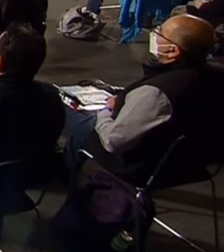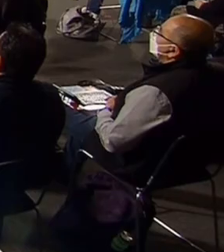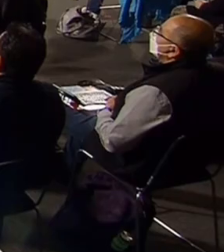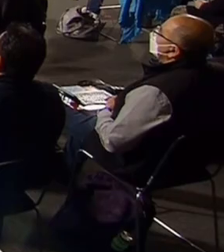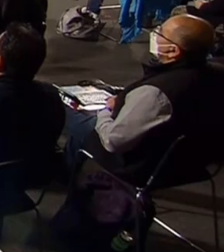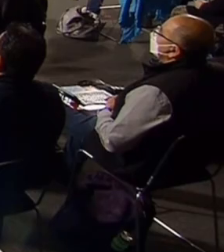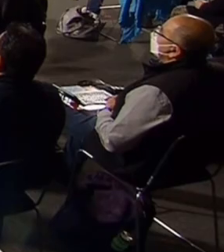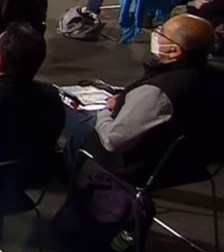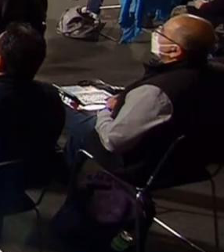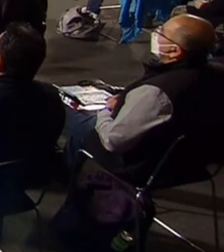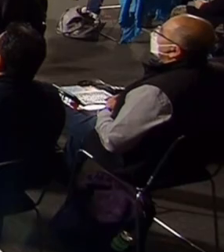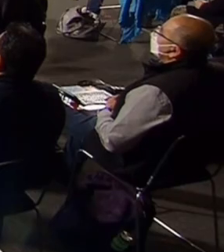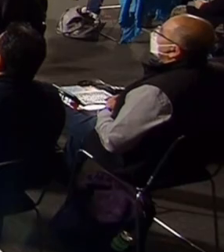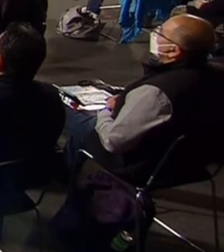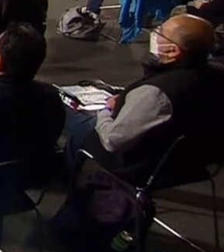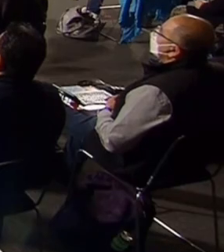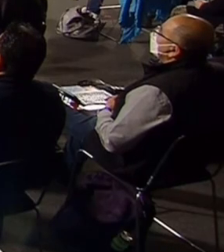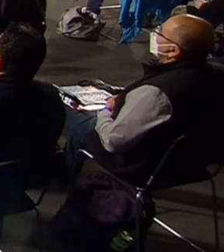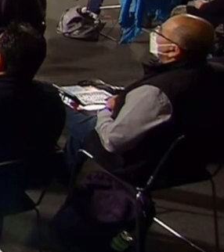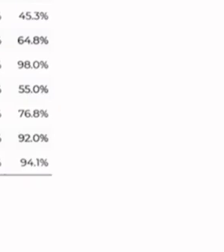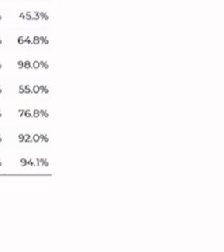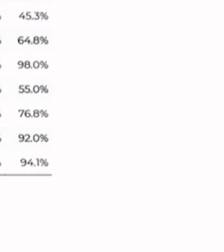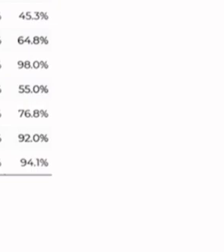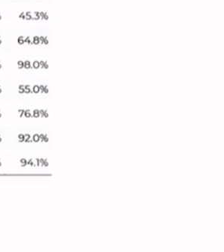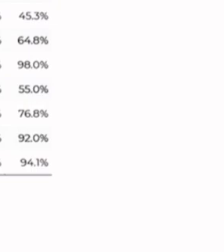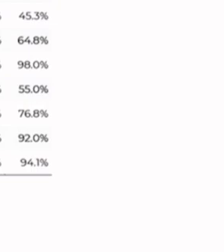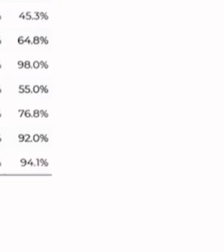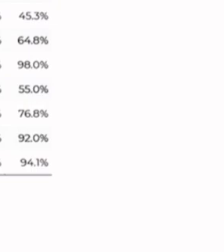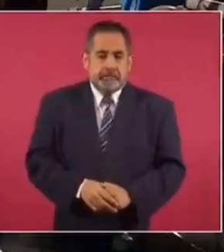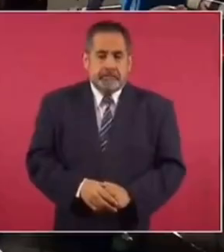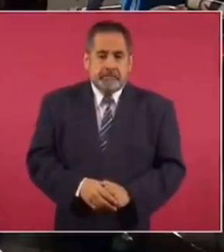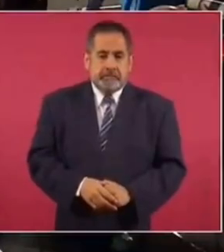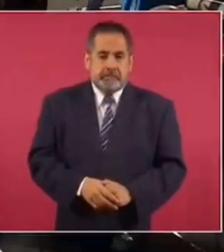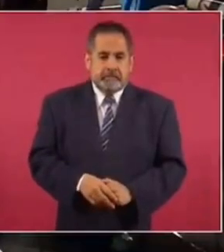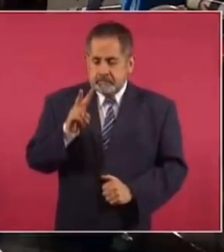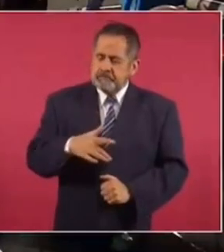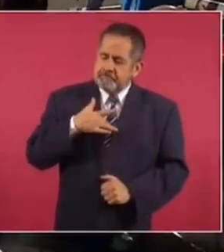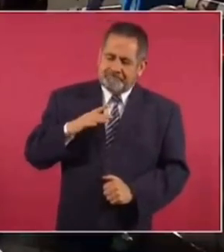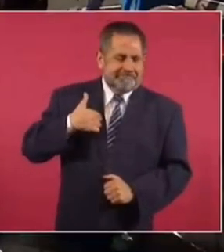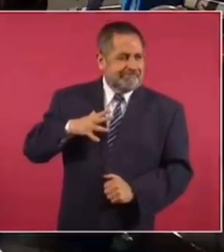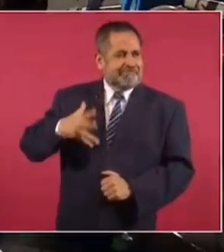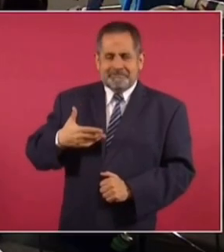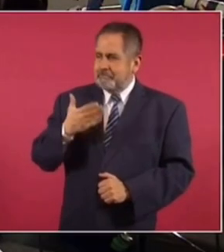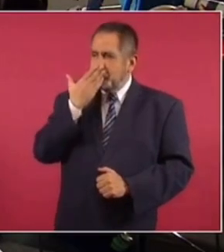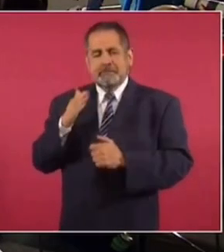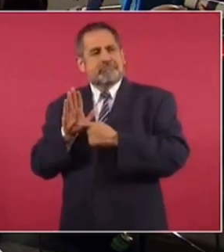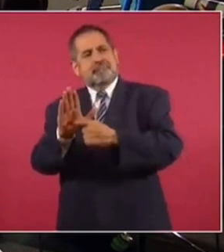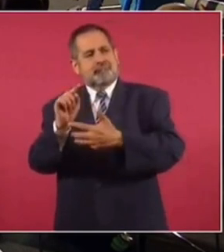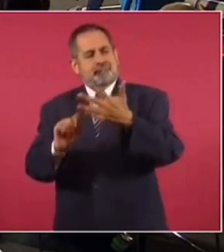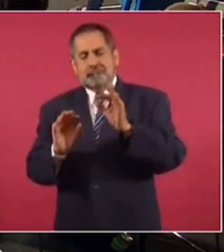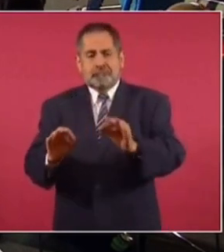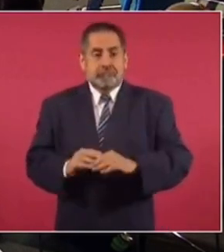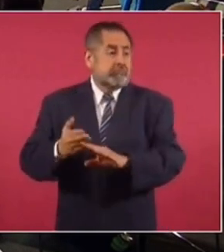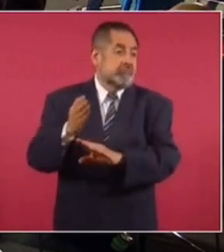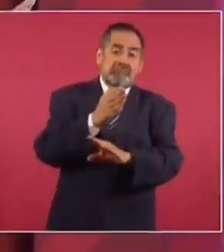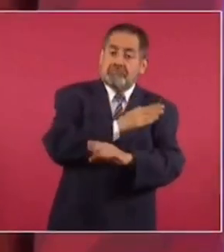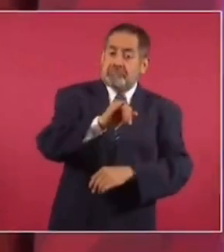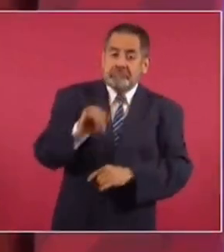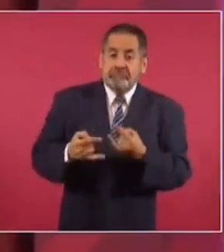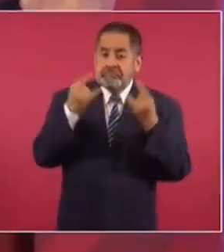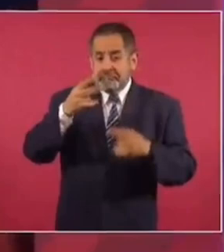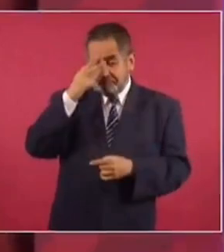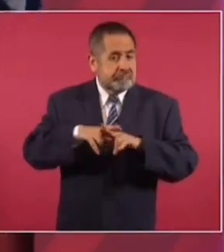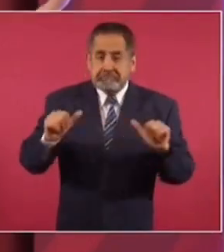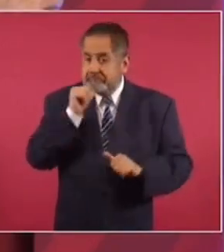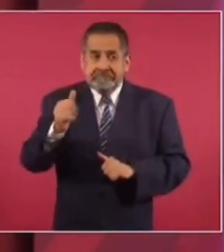esto. Aquí están todos los programas de bienestar. Me da mucho orgullo poder mostrar esto, porque nunca en la historia de